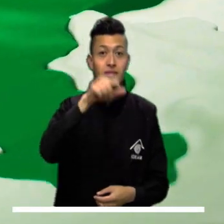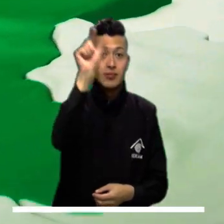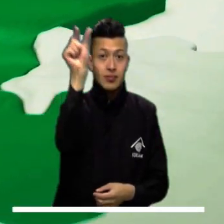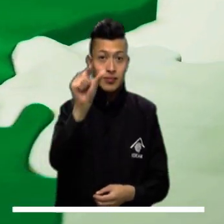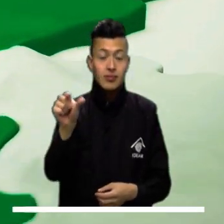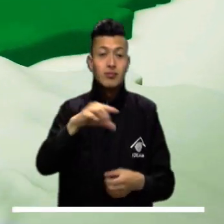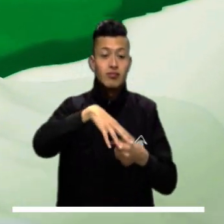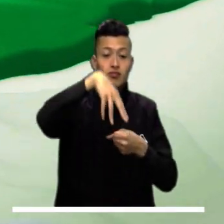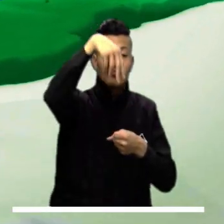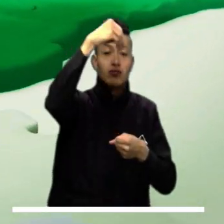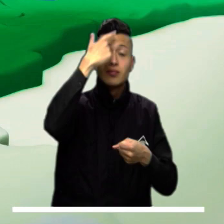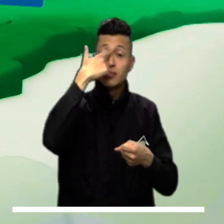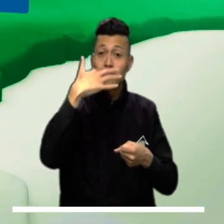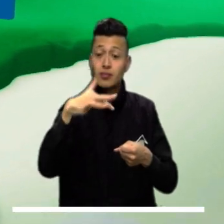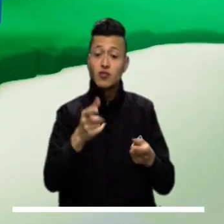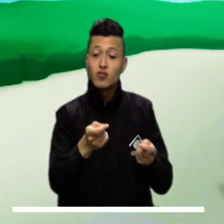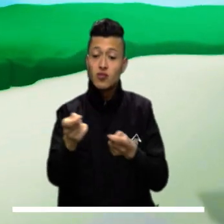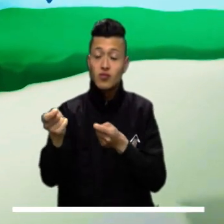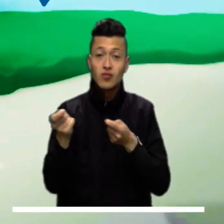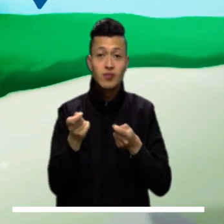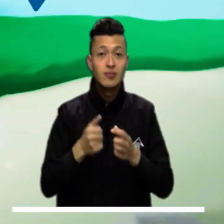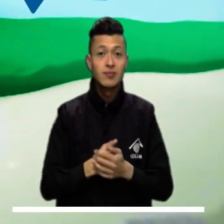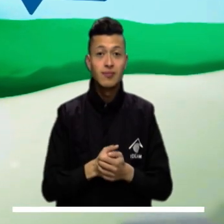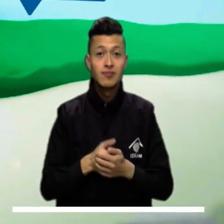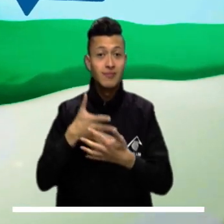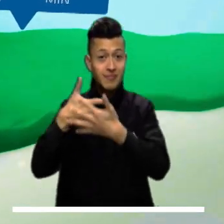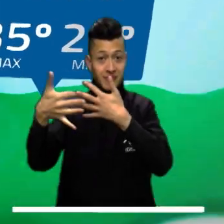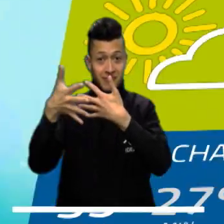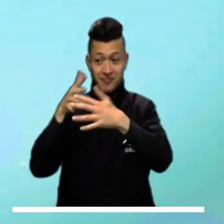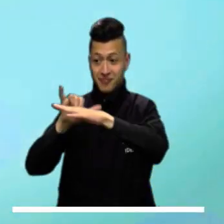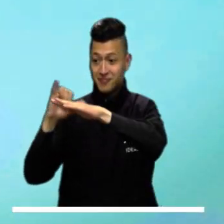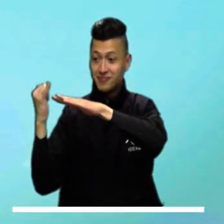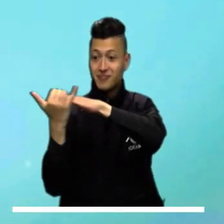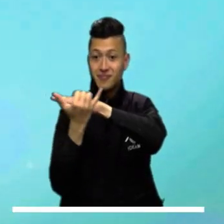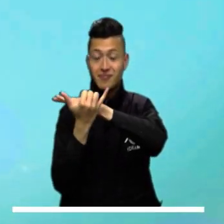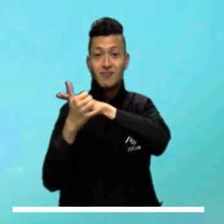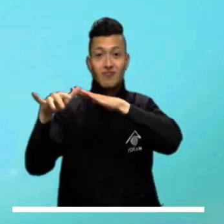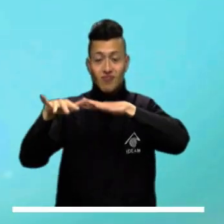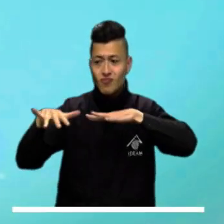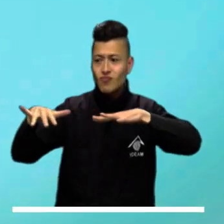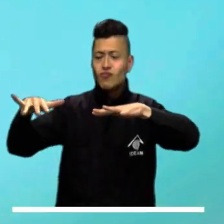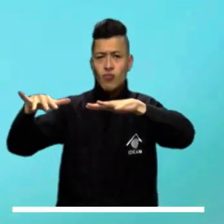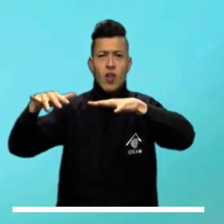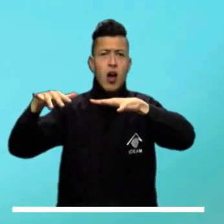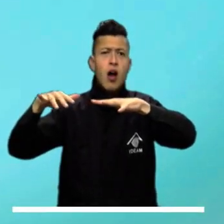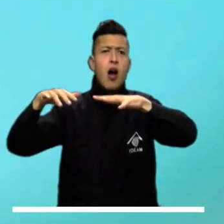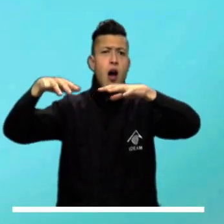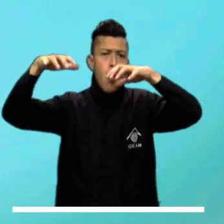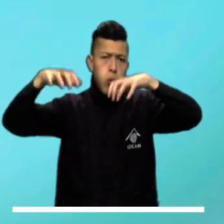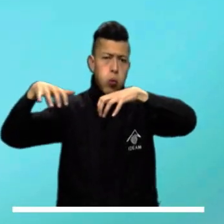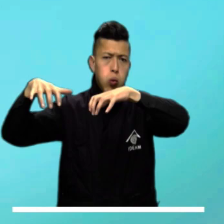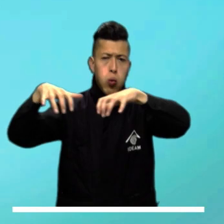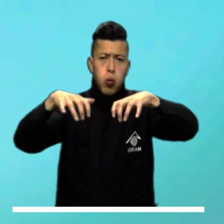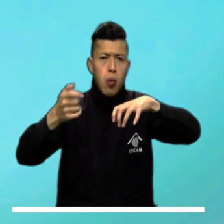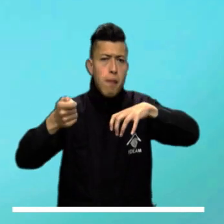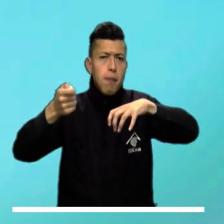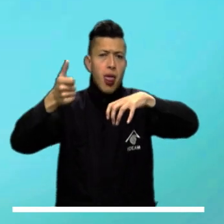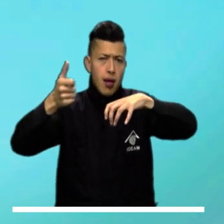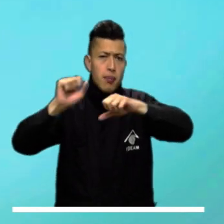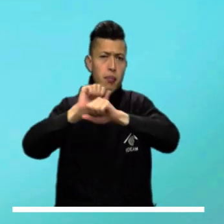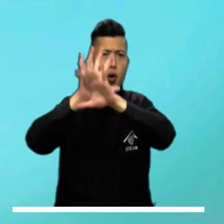e inmediaciones de la Sierra Nevada de Santa Marta. En el archipiélago colombiano, San Andrés quizá reciba lloviznas